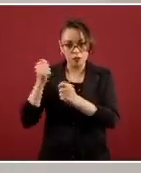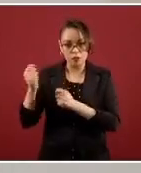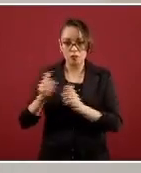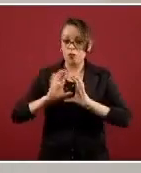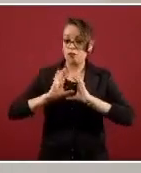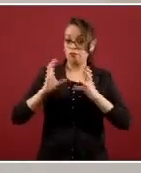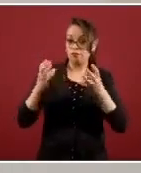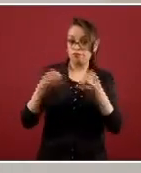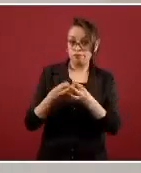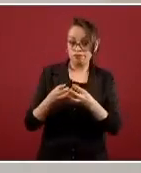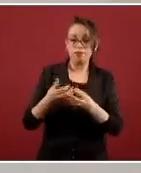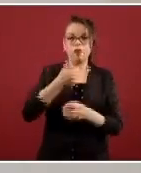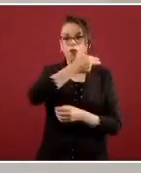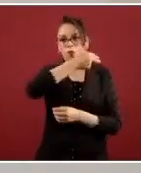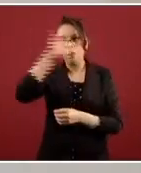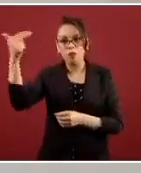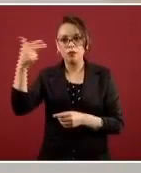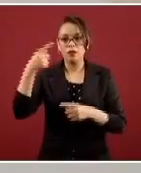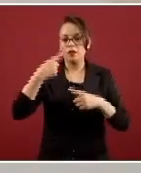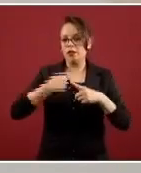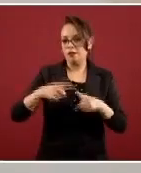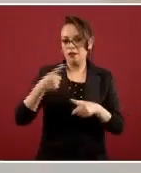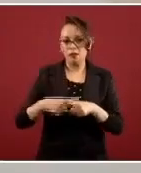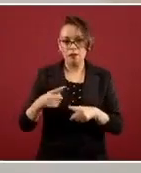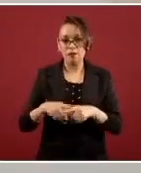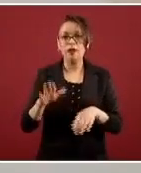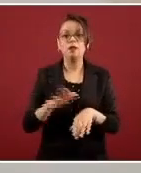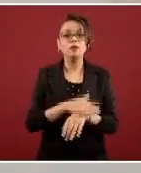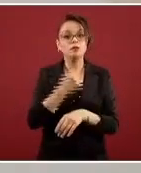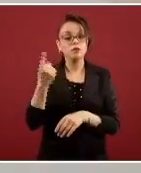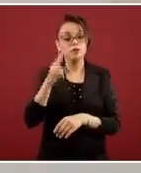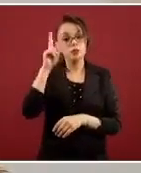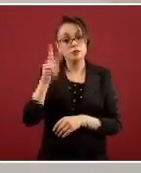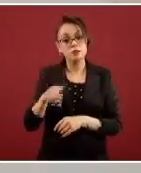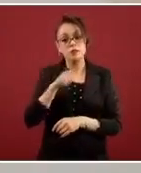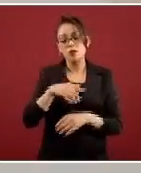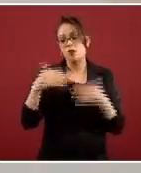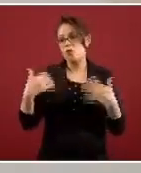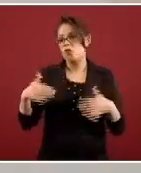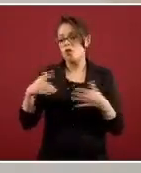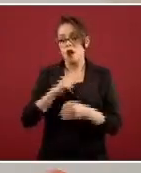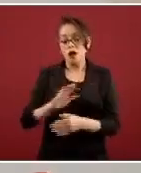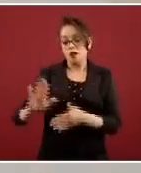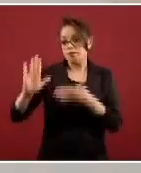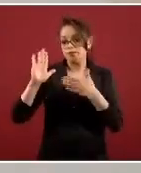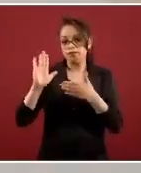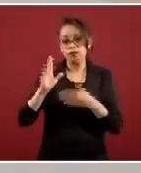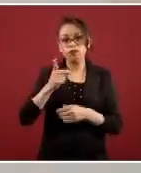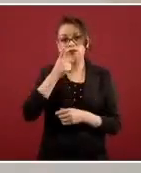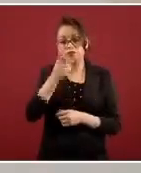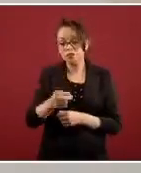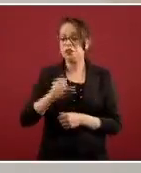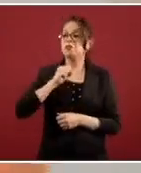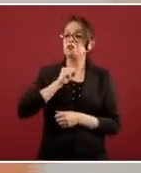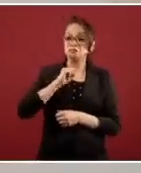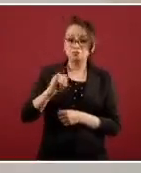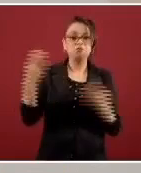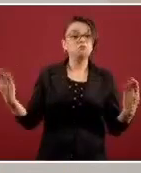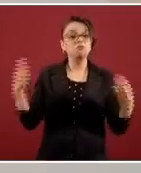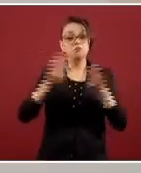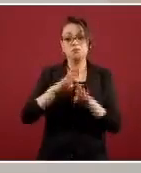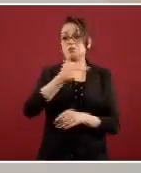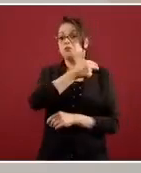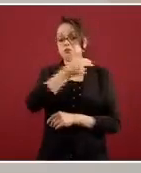hotelero y de los servicios, porque han tenido un compromiso claro que dijeron se cierran los hoteles. Establecimos